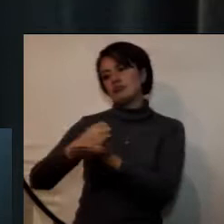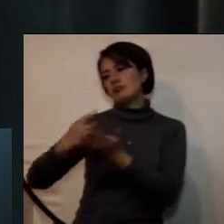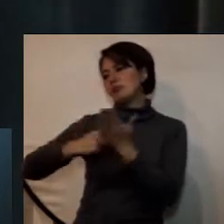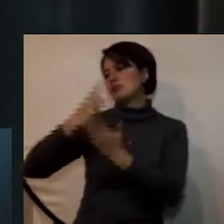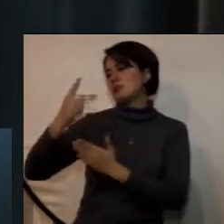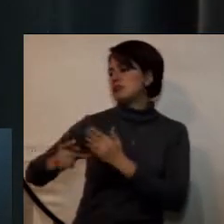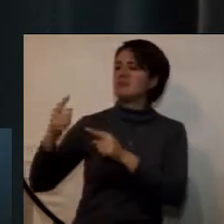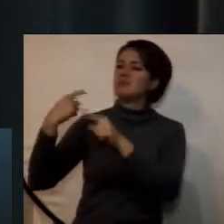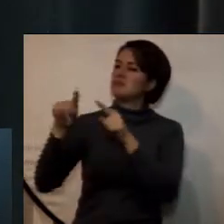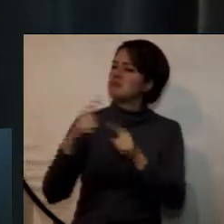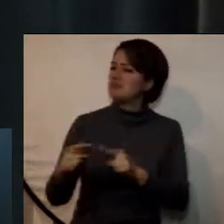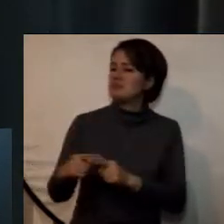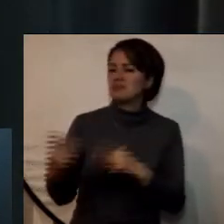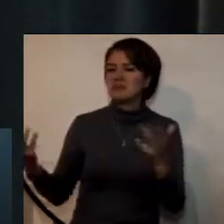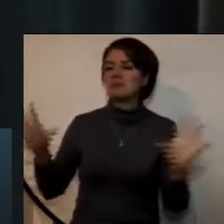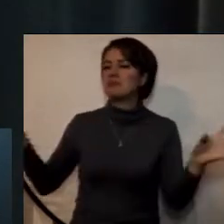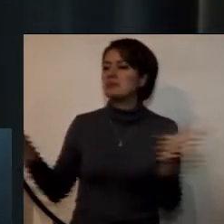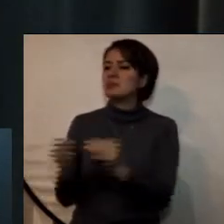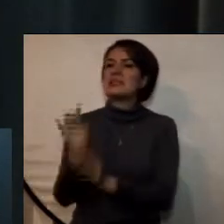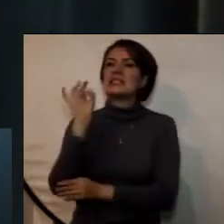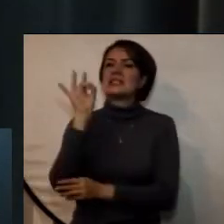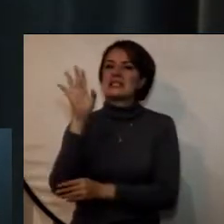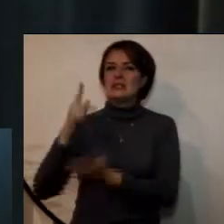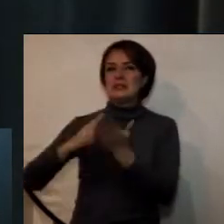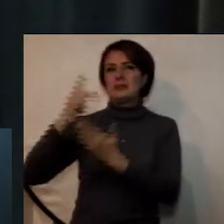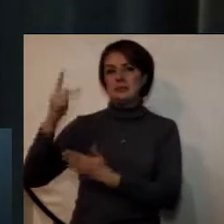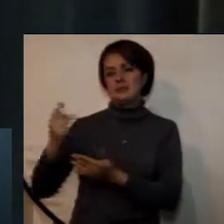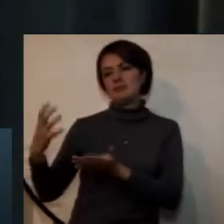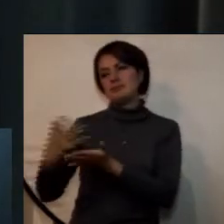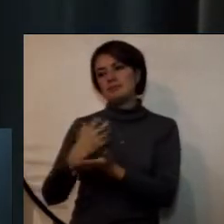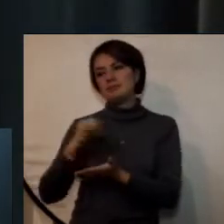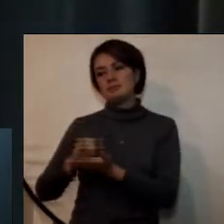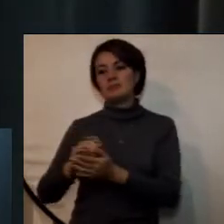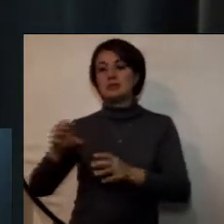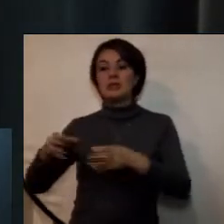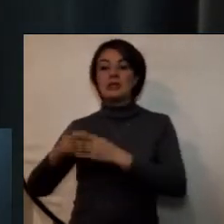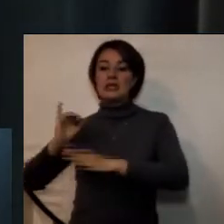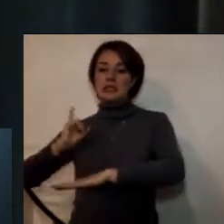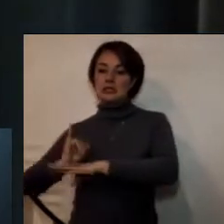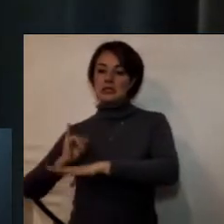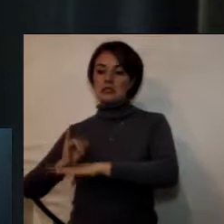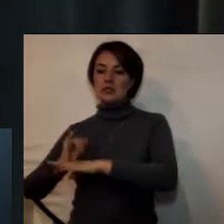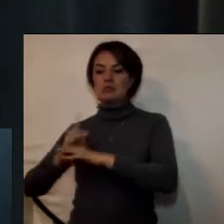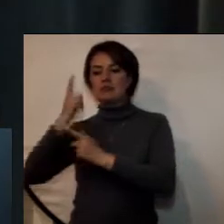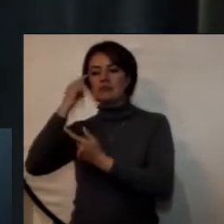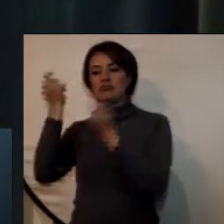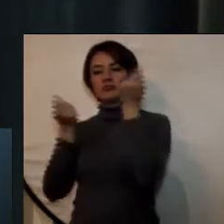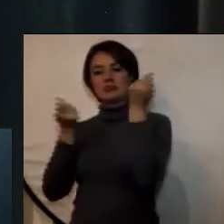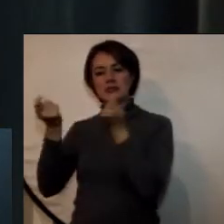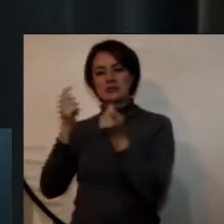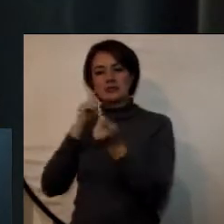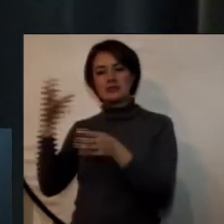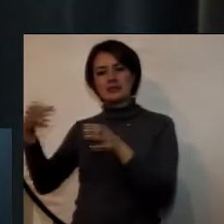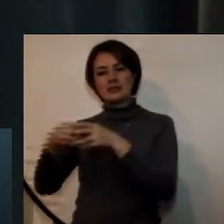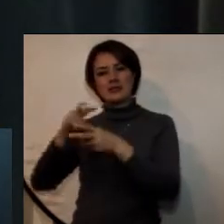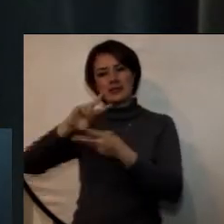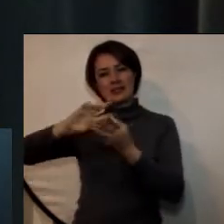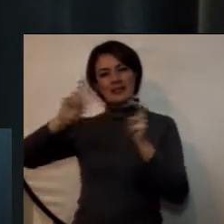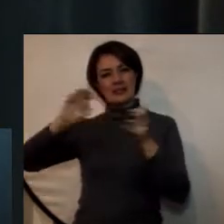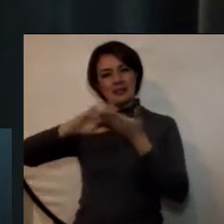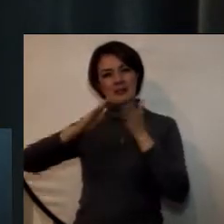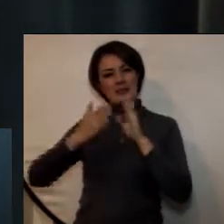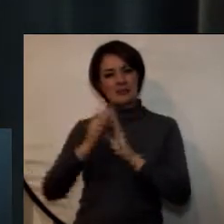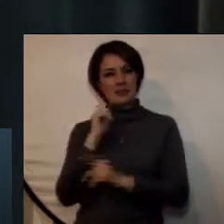diferente naturaleza un total de 15 proyectos el instituto de estudios estratégicos y asuntos políticos y EGAP